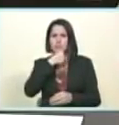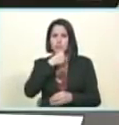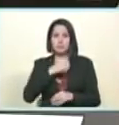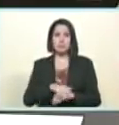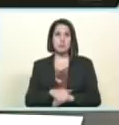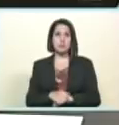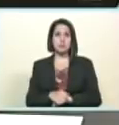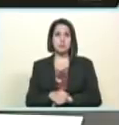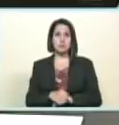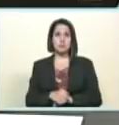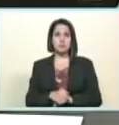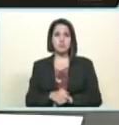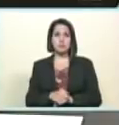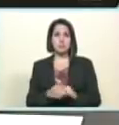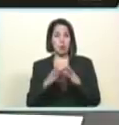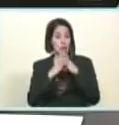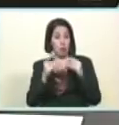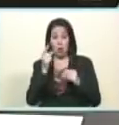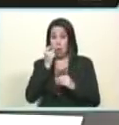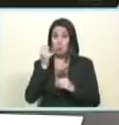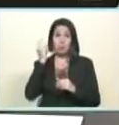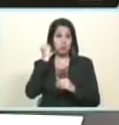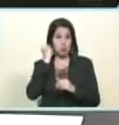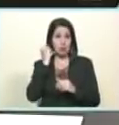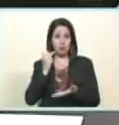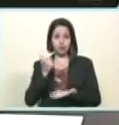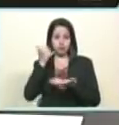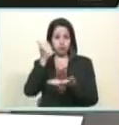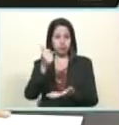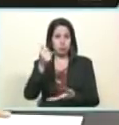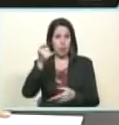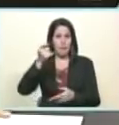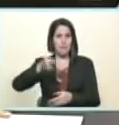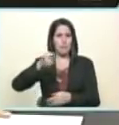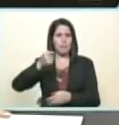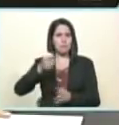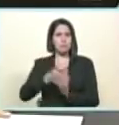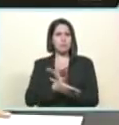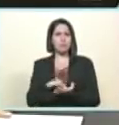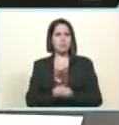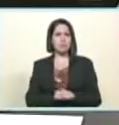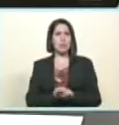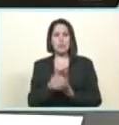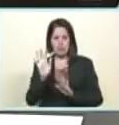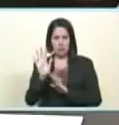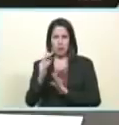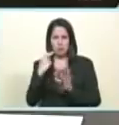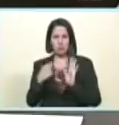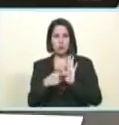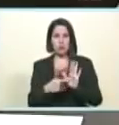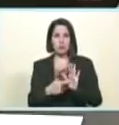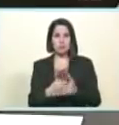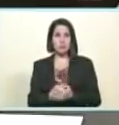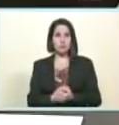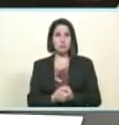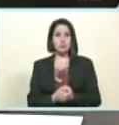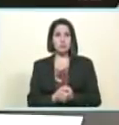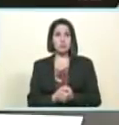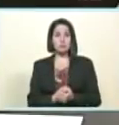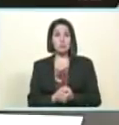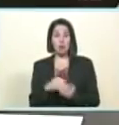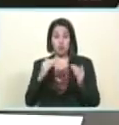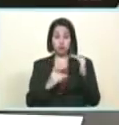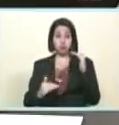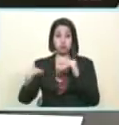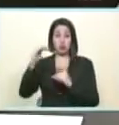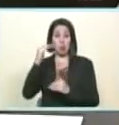pensionados y pensionadas de la patria si aquí lo tengo ya lo voy a mostrar esto implica un